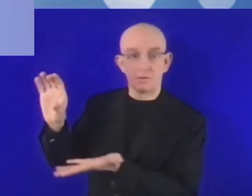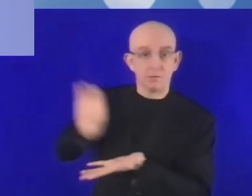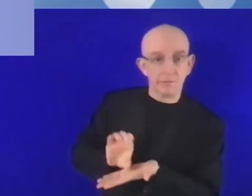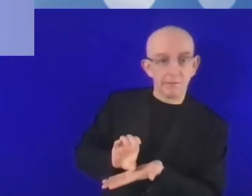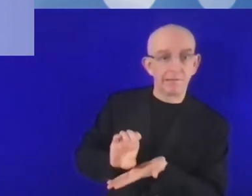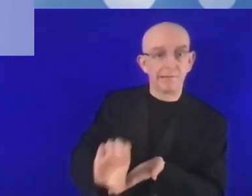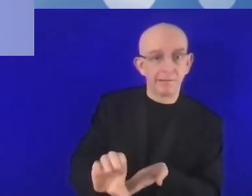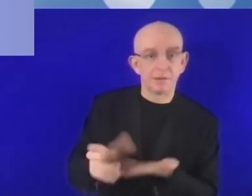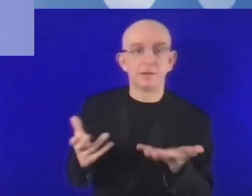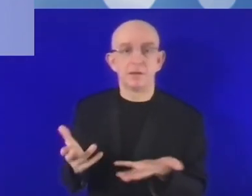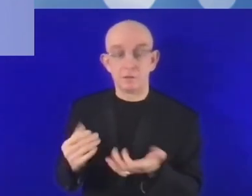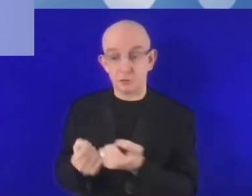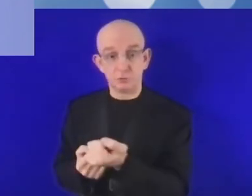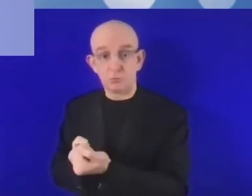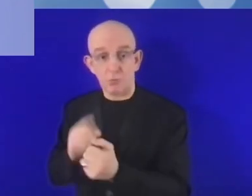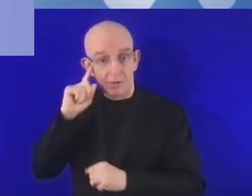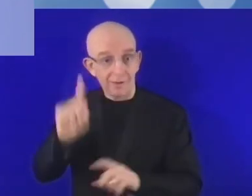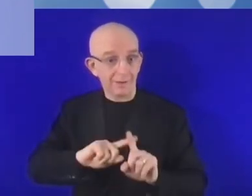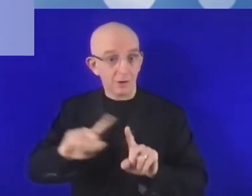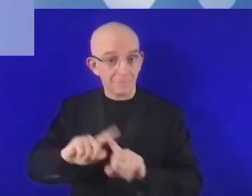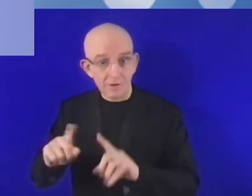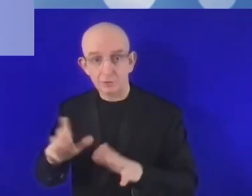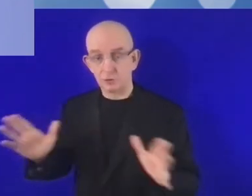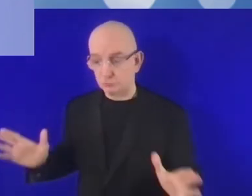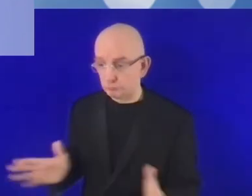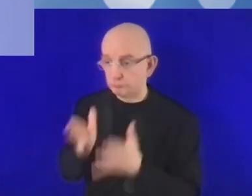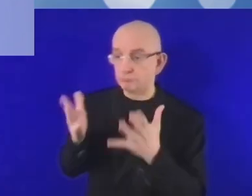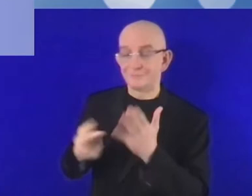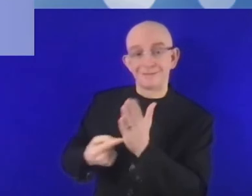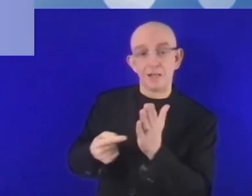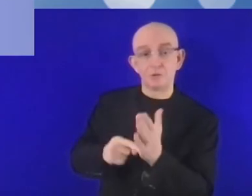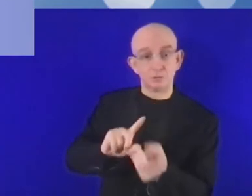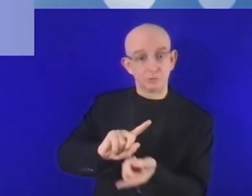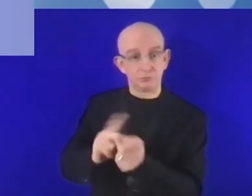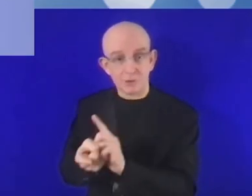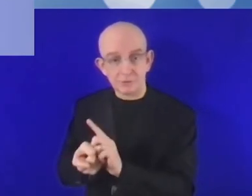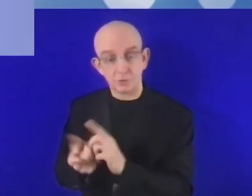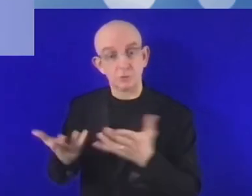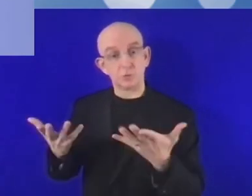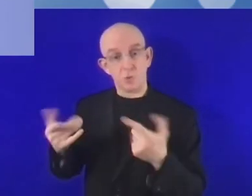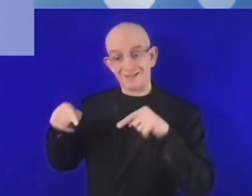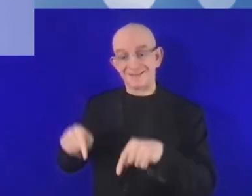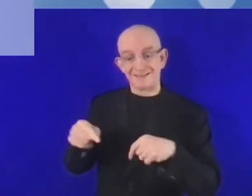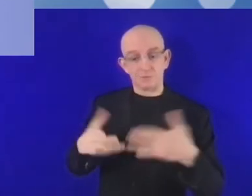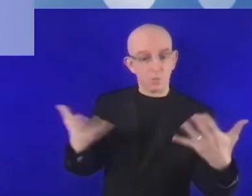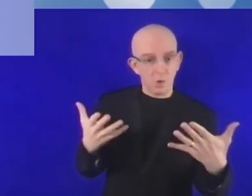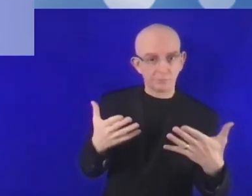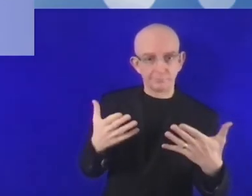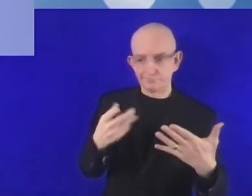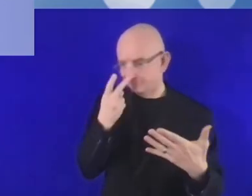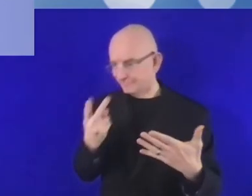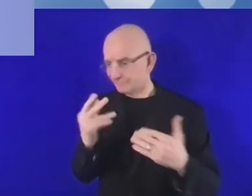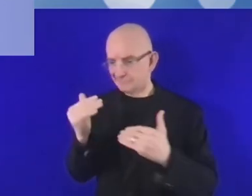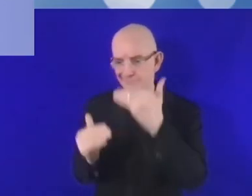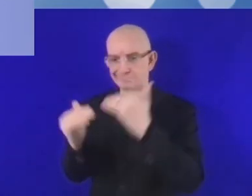apoyar este cambio digital. Tenemos que hacer algo